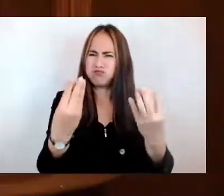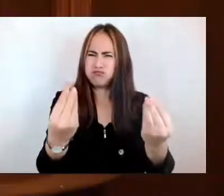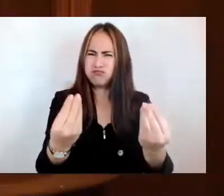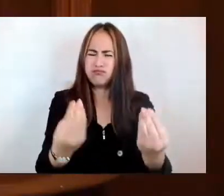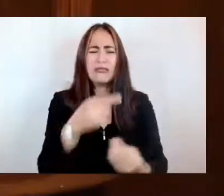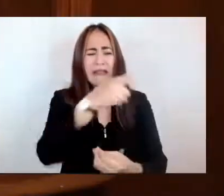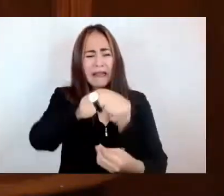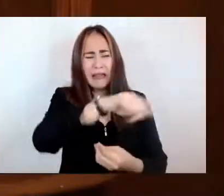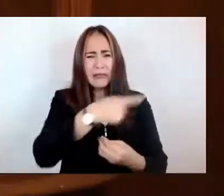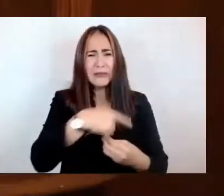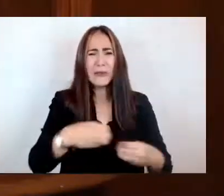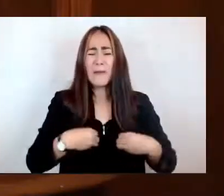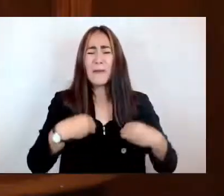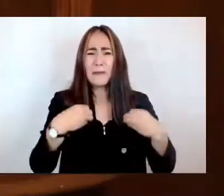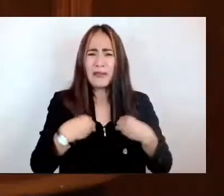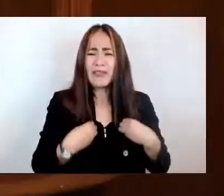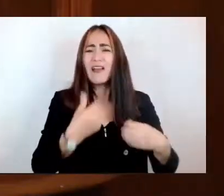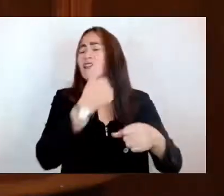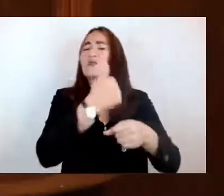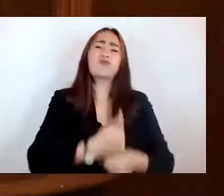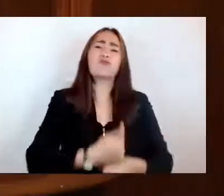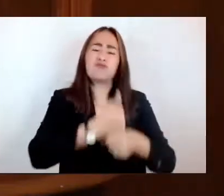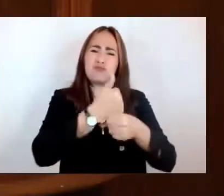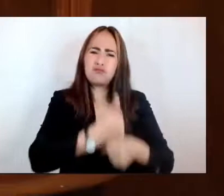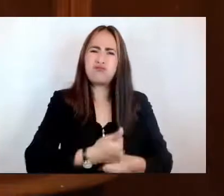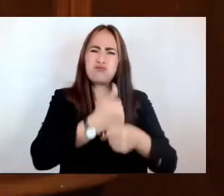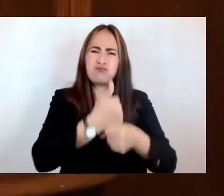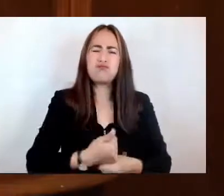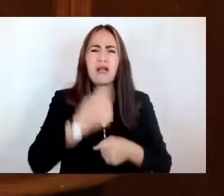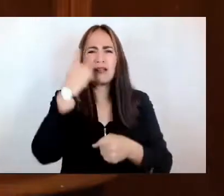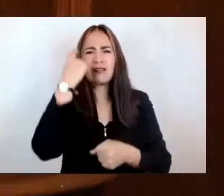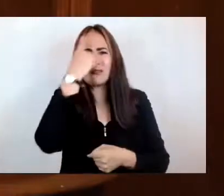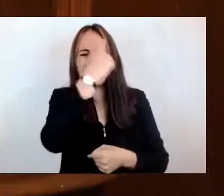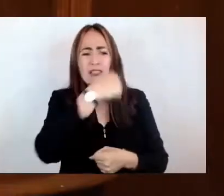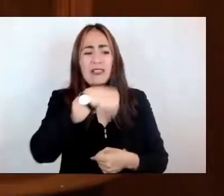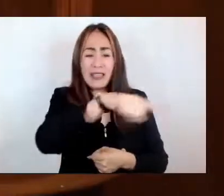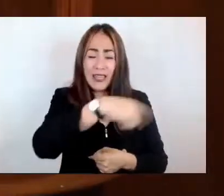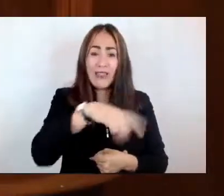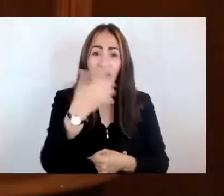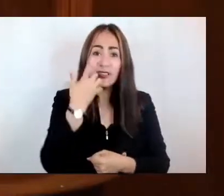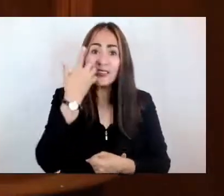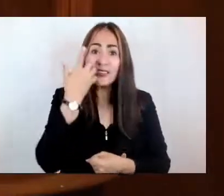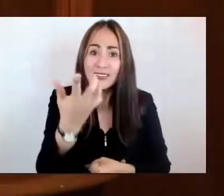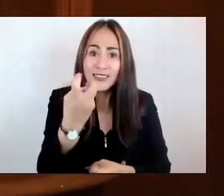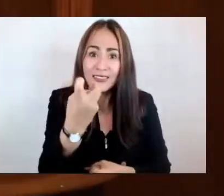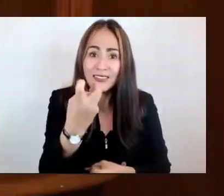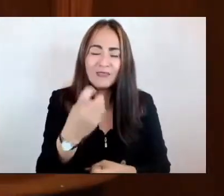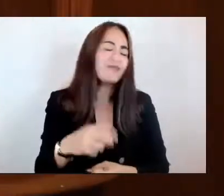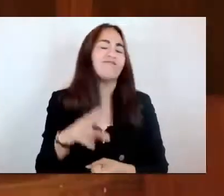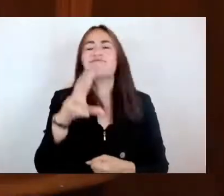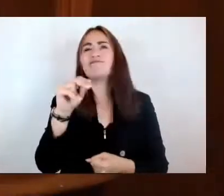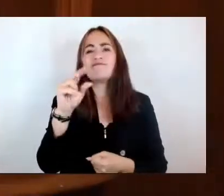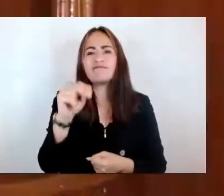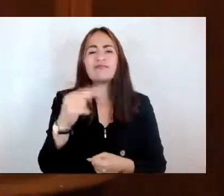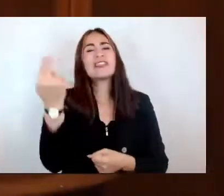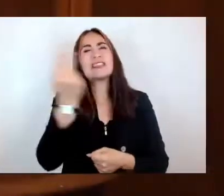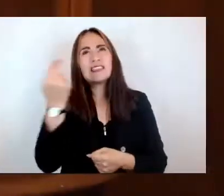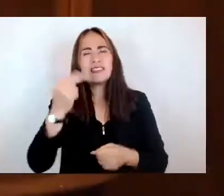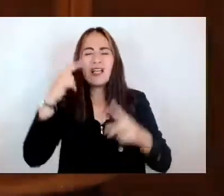esta circunstancia, casi siempre ajena a sus voluntades. Es preciso crear con imaginación